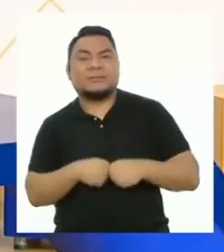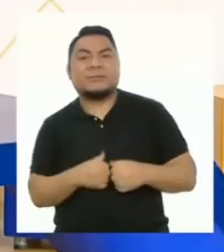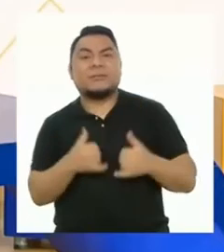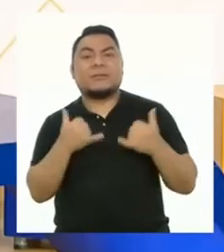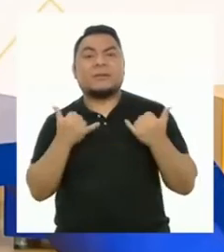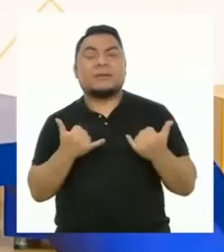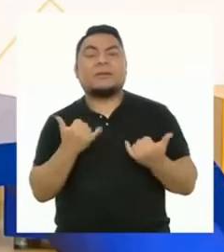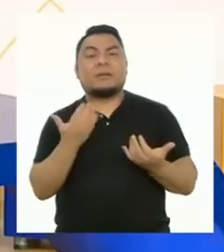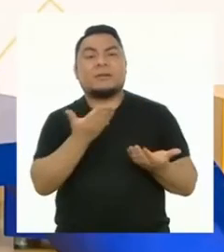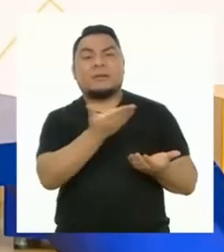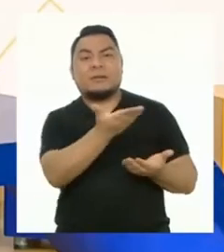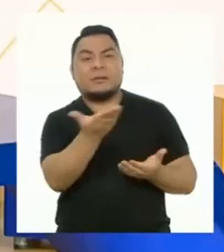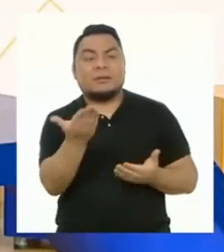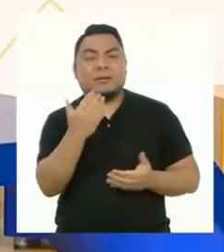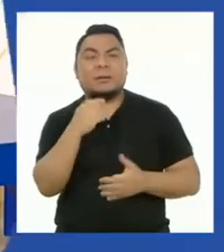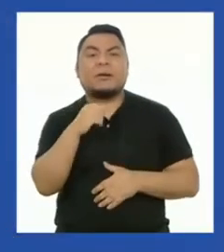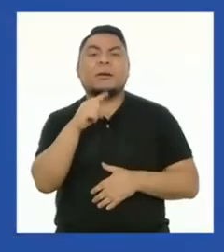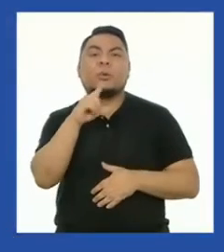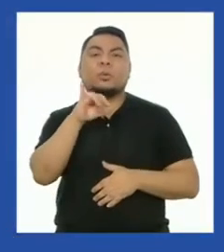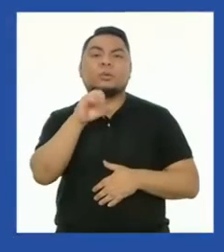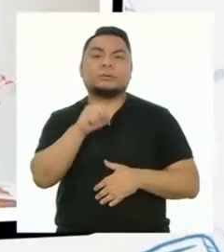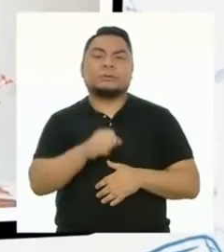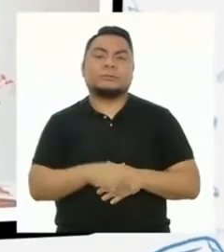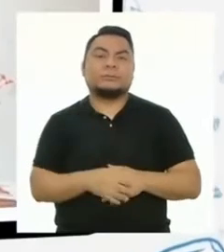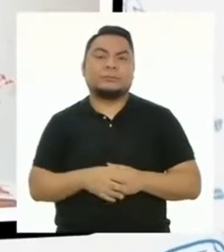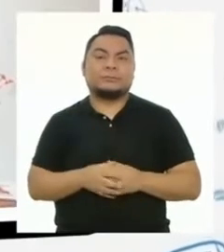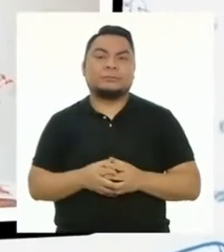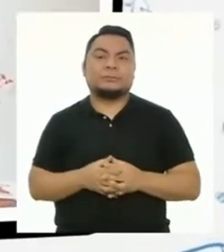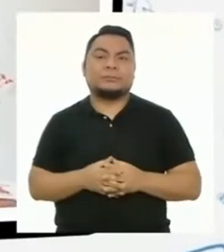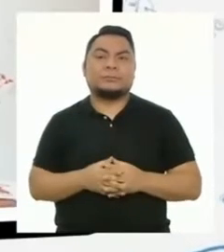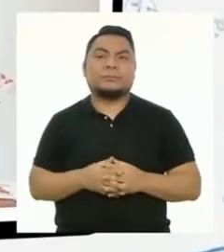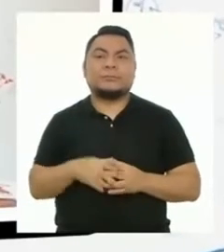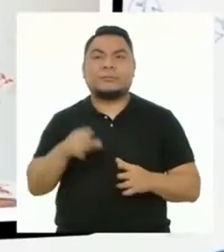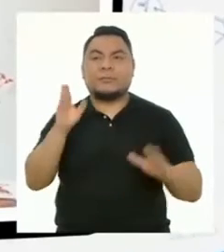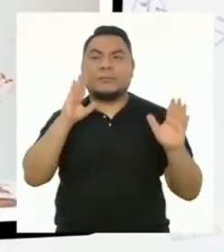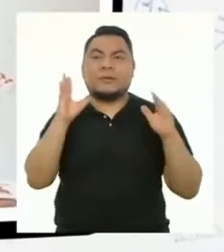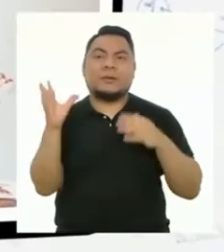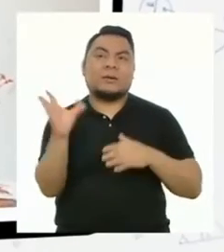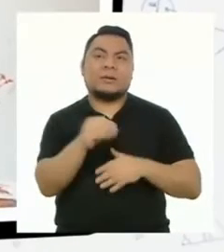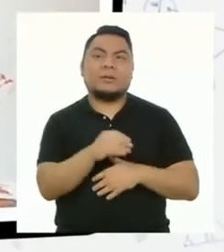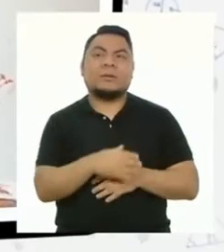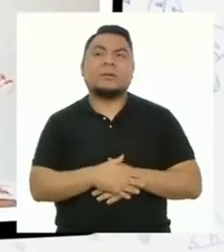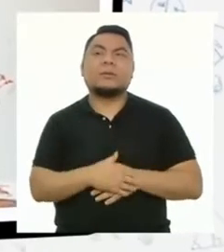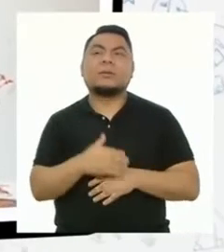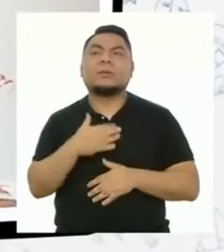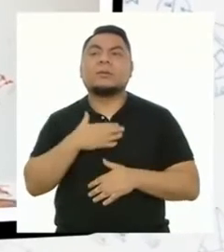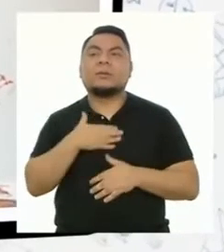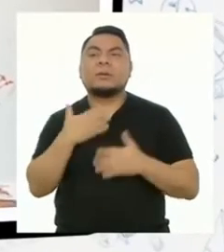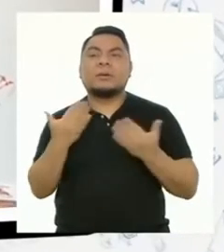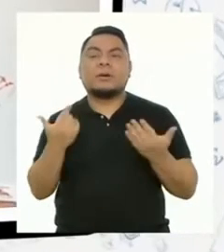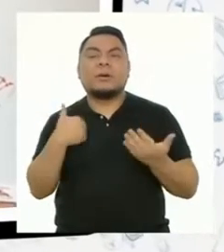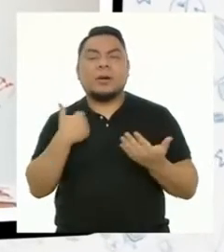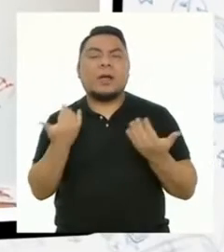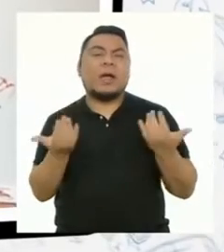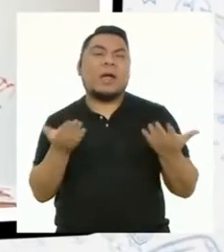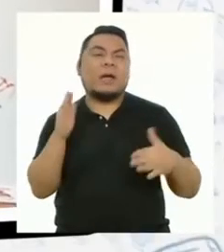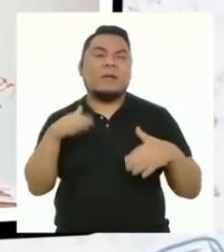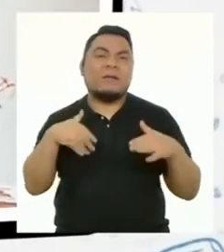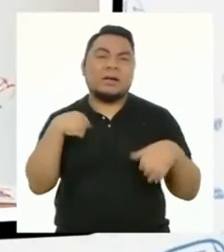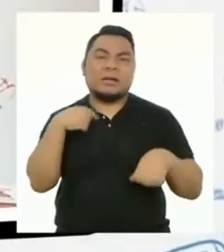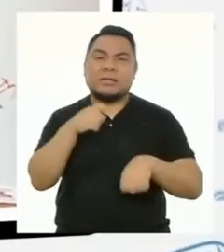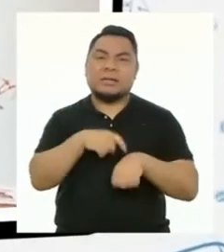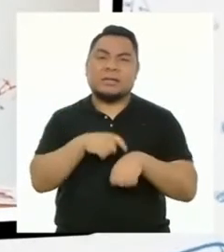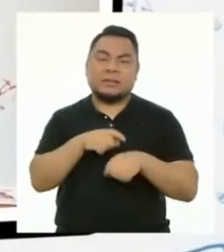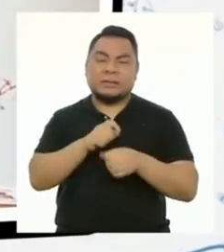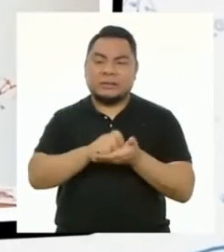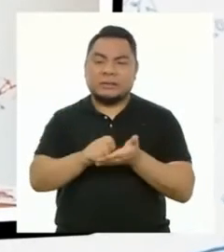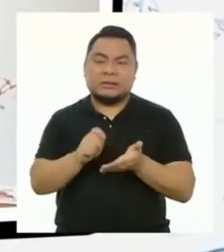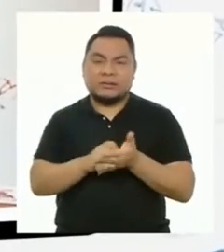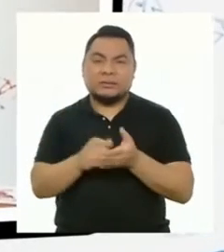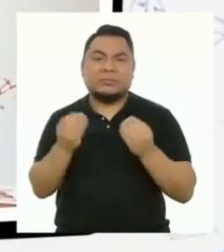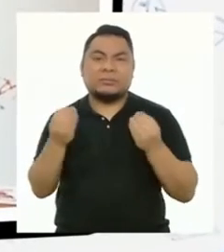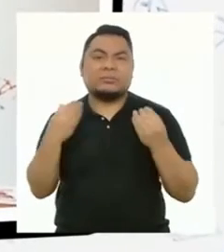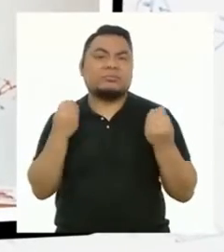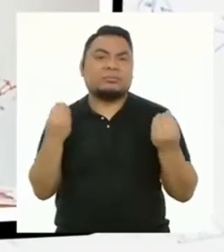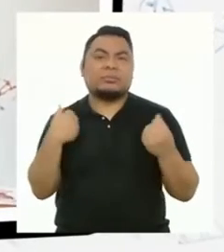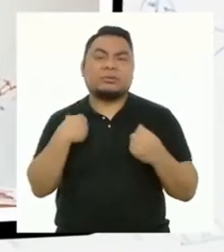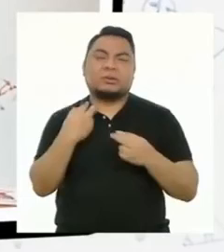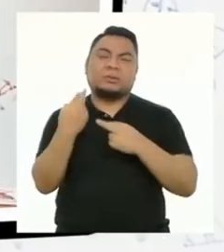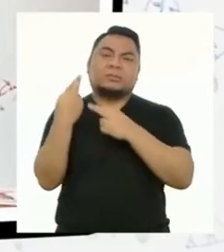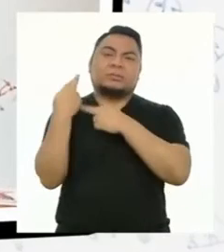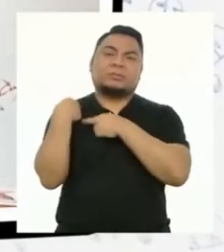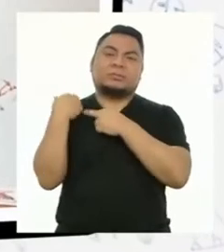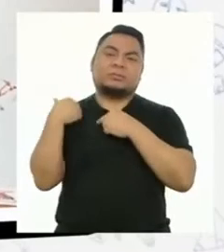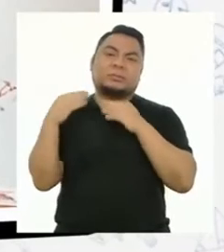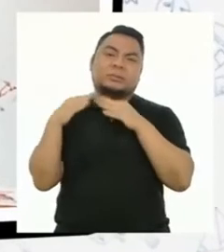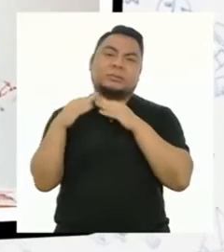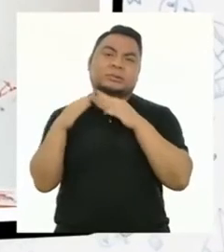Ahora es el turno de Luis Alberto. Hola a todas y todos. Yo a veces no tengo mucho tiempo para cumplir con los retos porque tengo muchas